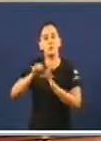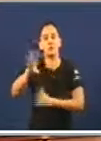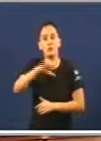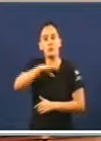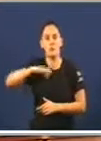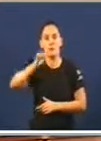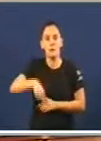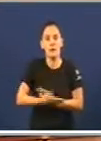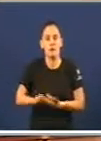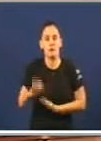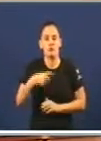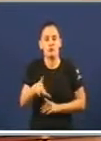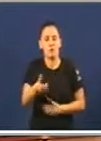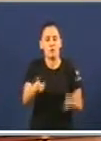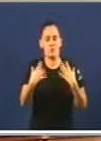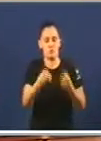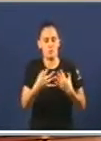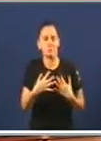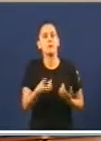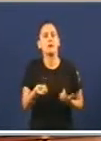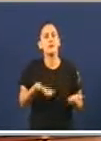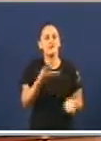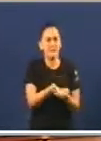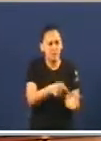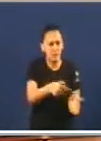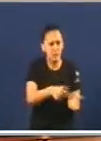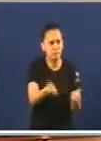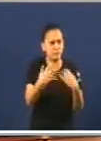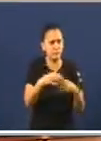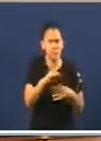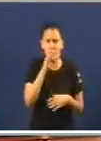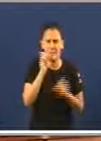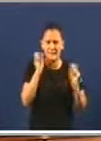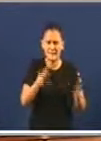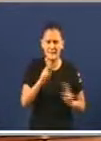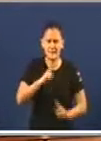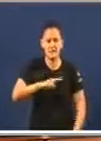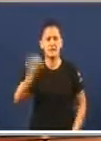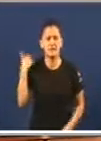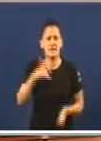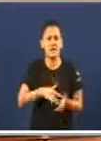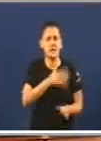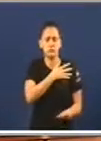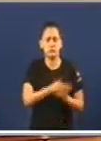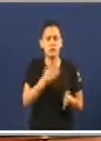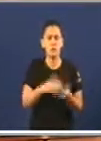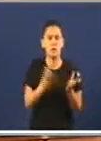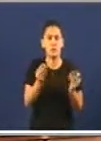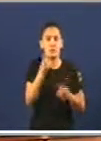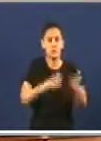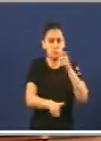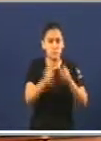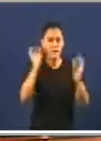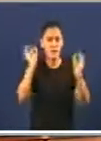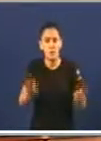Autonomía. Peticións de información que xíguense satisfacerse, motivo que xa ten suposto reclamación por parte desta deputada a